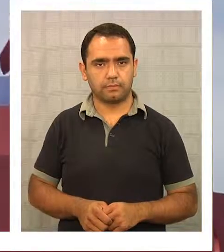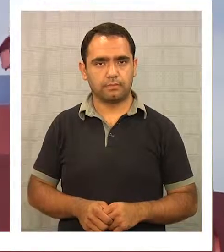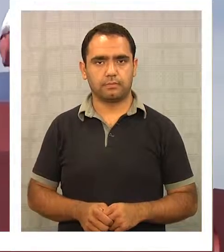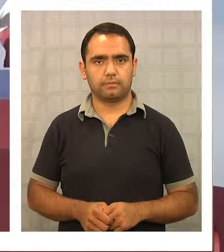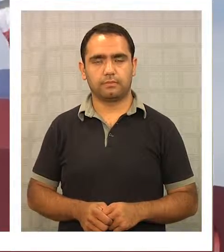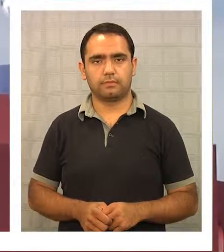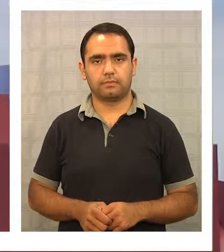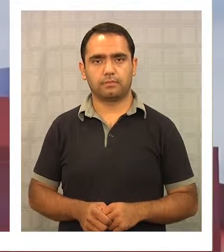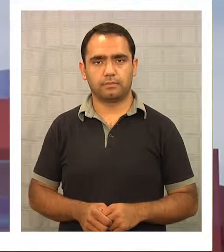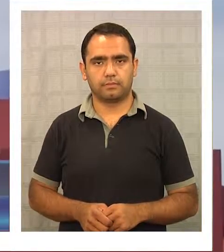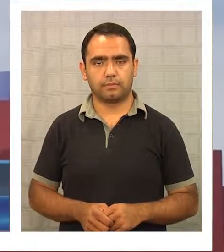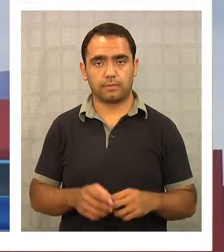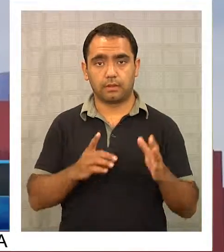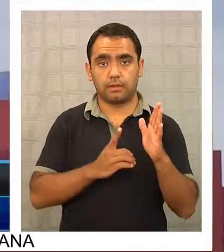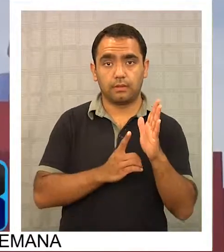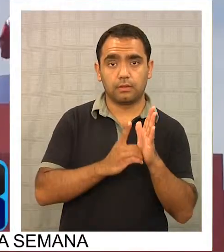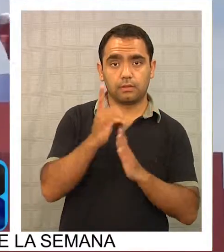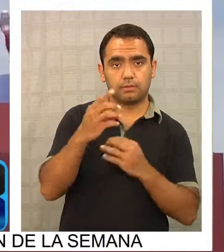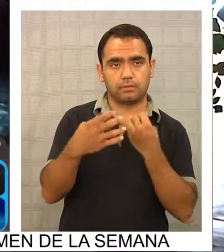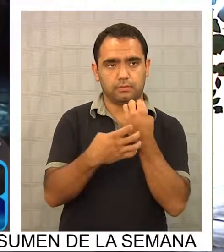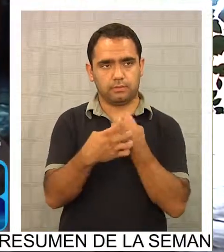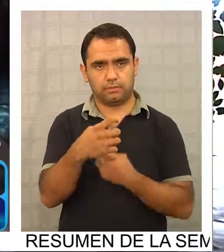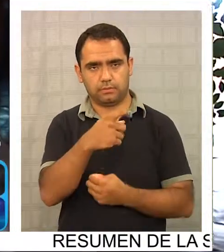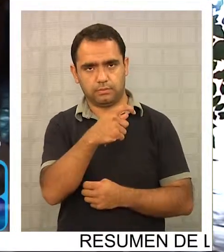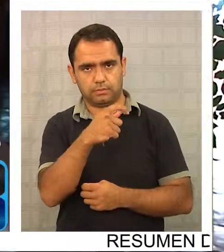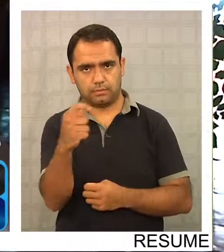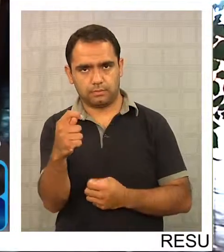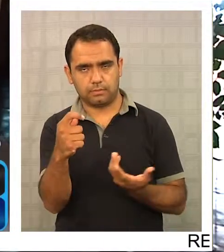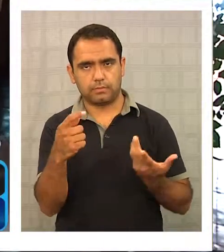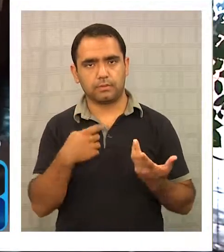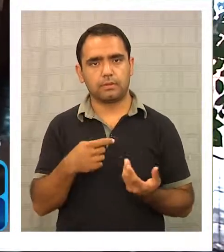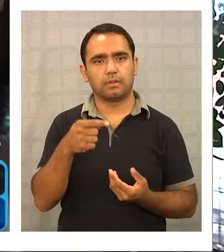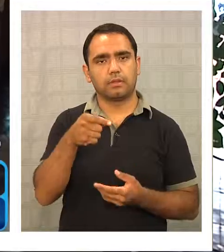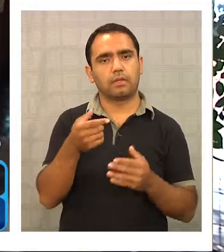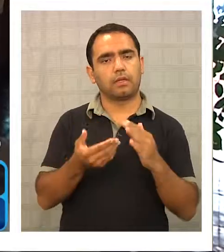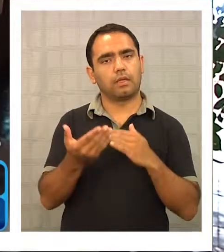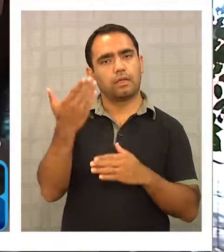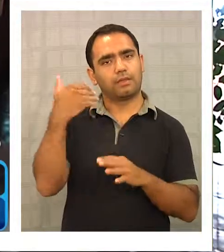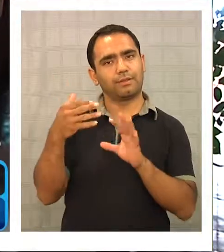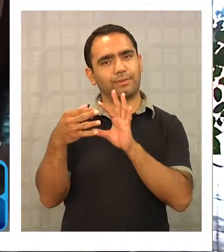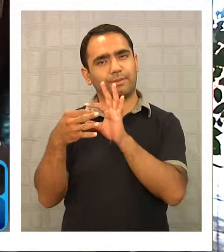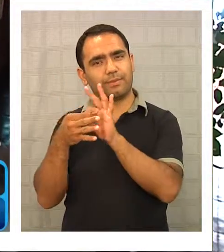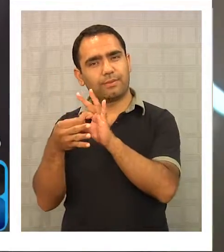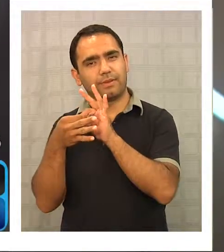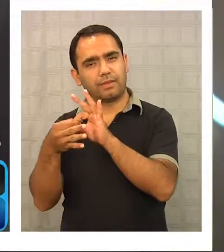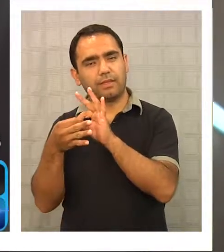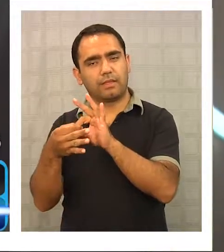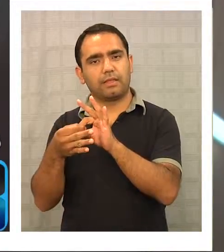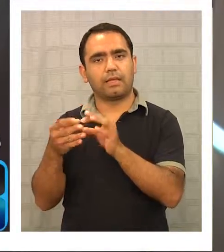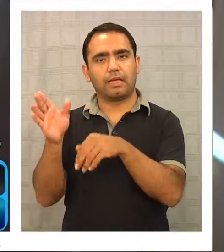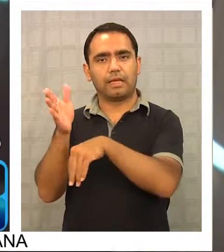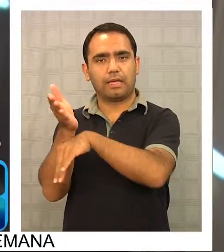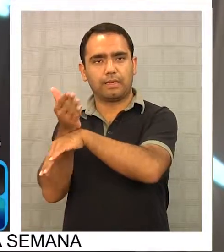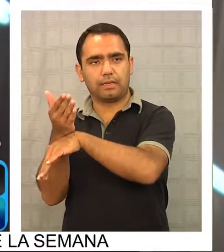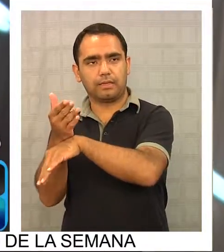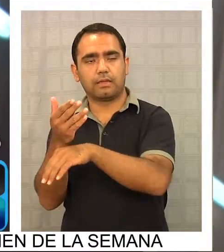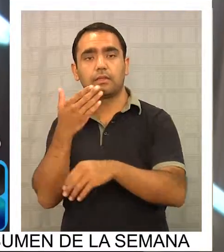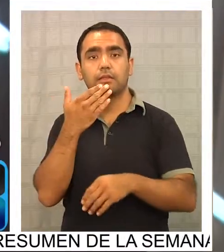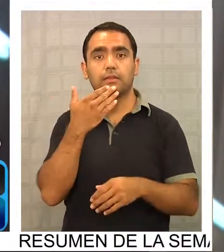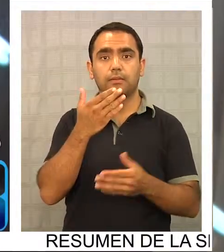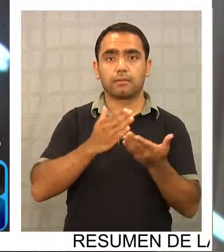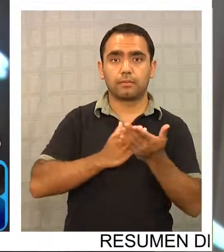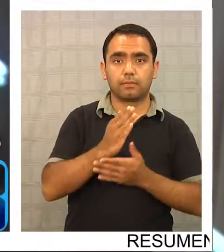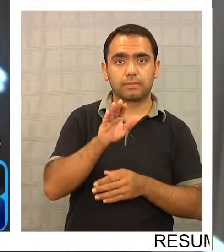La incidencia en el desarrollo de la región de Tarapacá, entonces unida con Arica, el nacimiento de la ciudad de Alto Hospicio